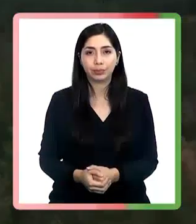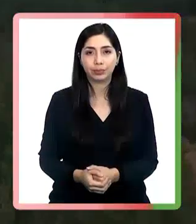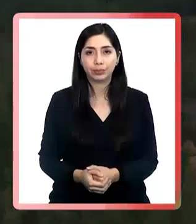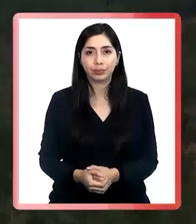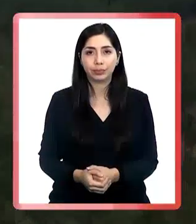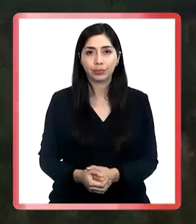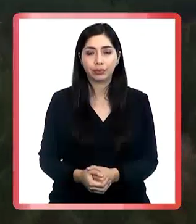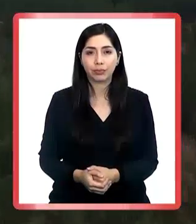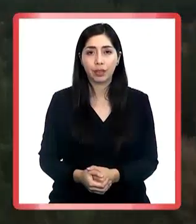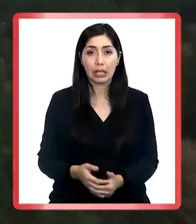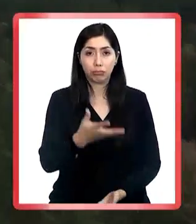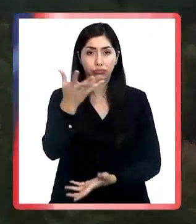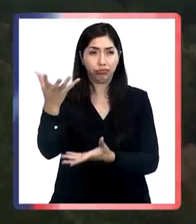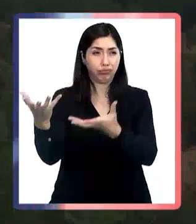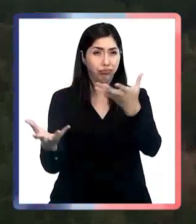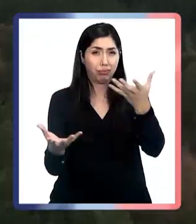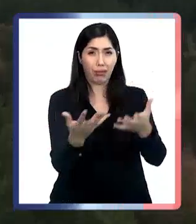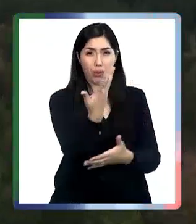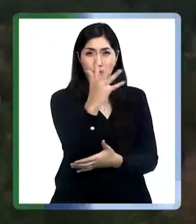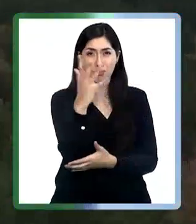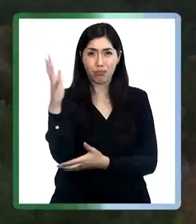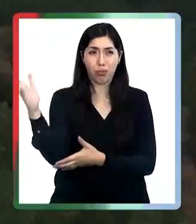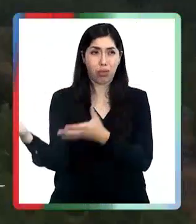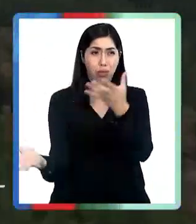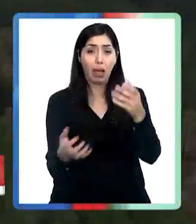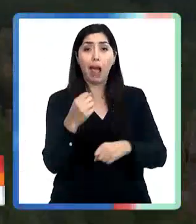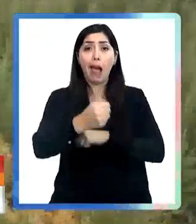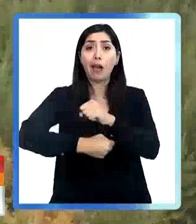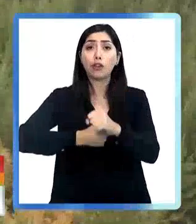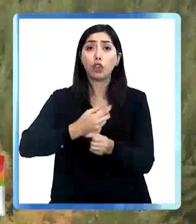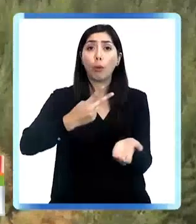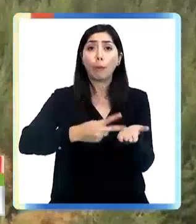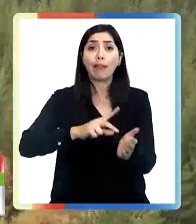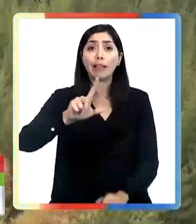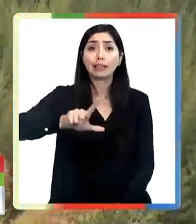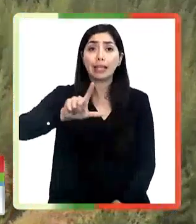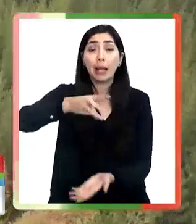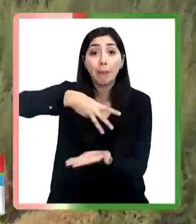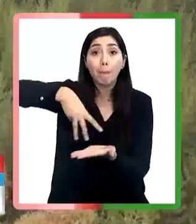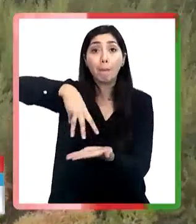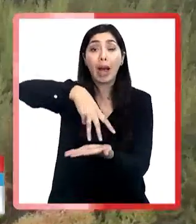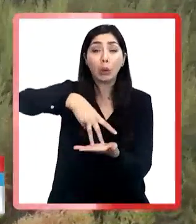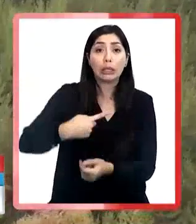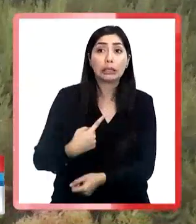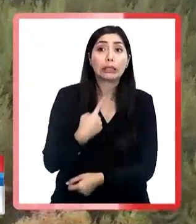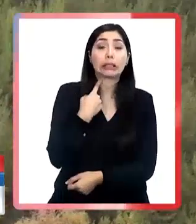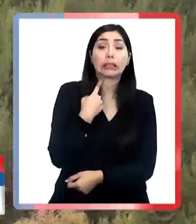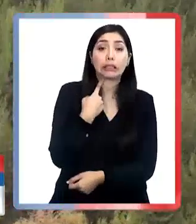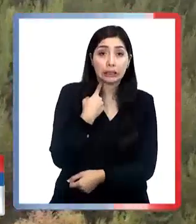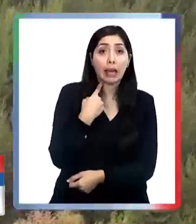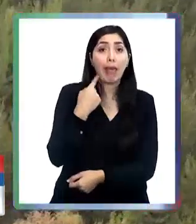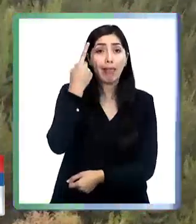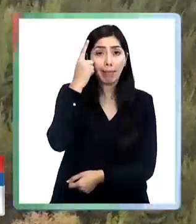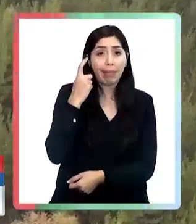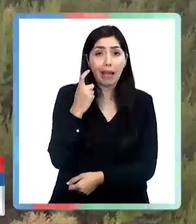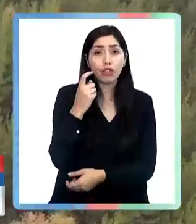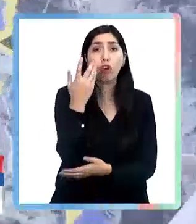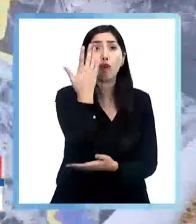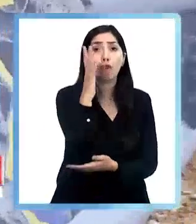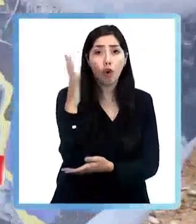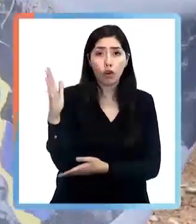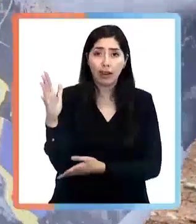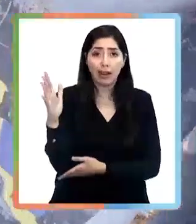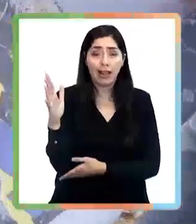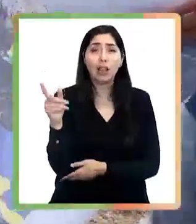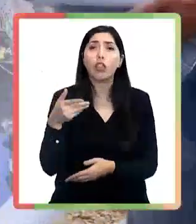Los mega incendios forestales del 2017 en el Maule dejaron un devastador daño en los bosques